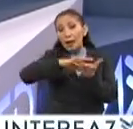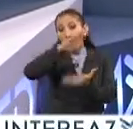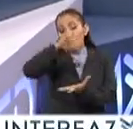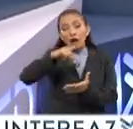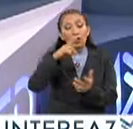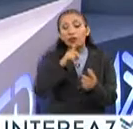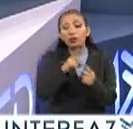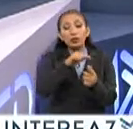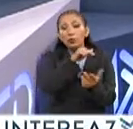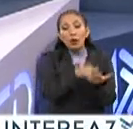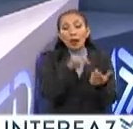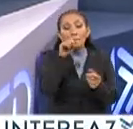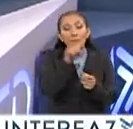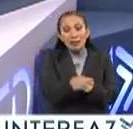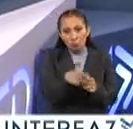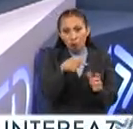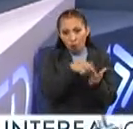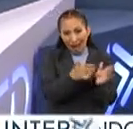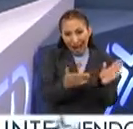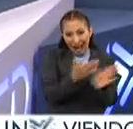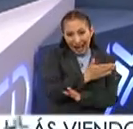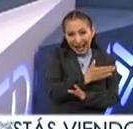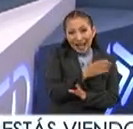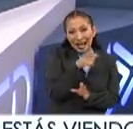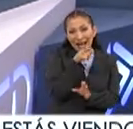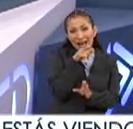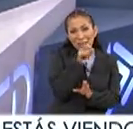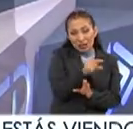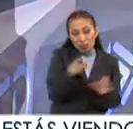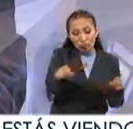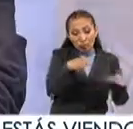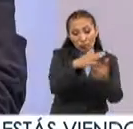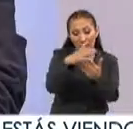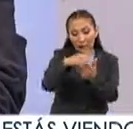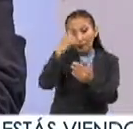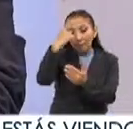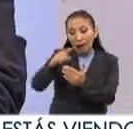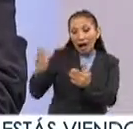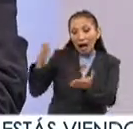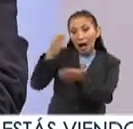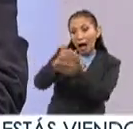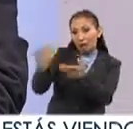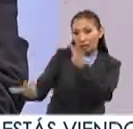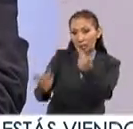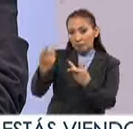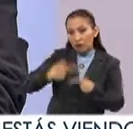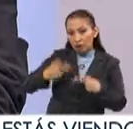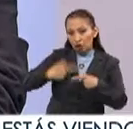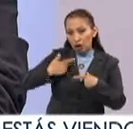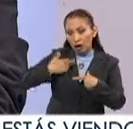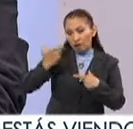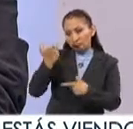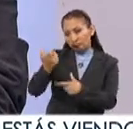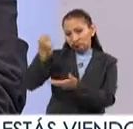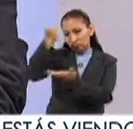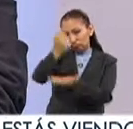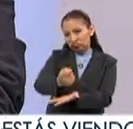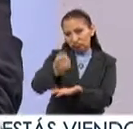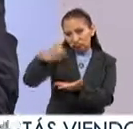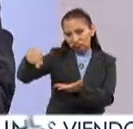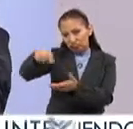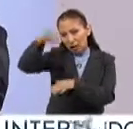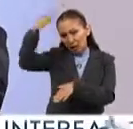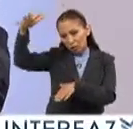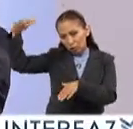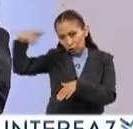las vamos a ubicar en el mismo espacio donde será la mesa receptora de la consulta ciudadana de presupuesto participativo